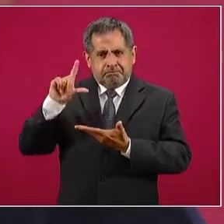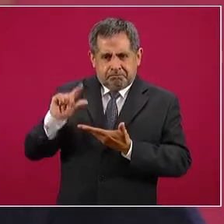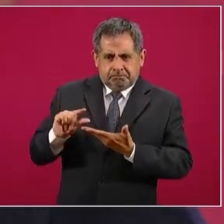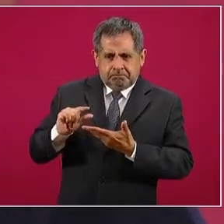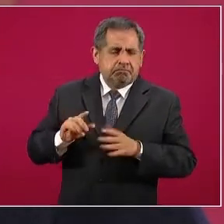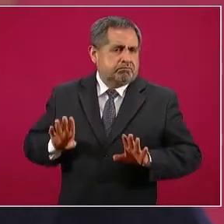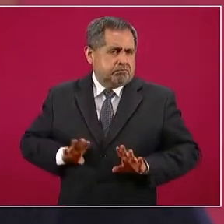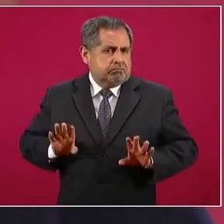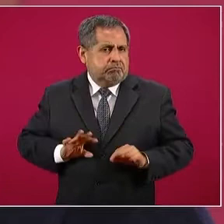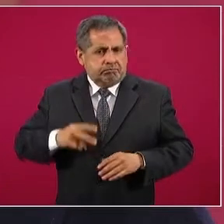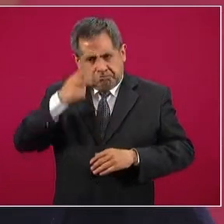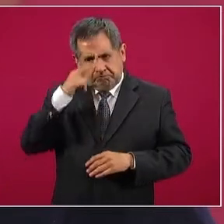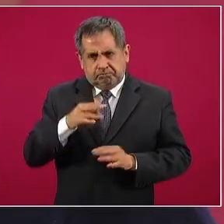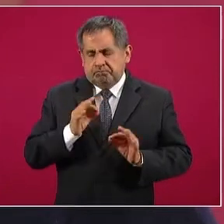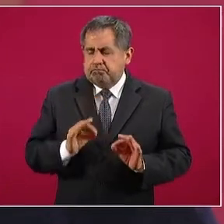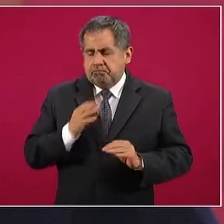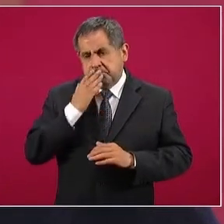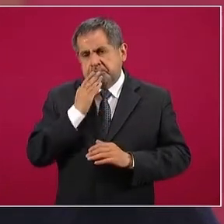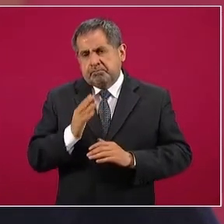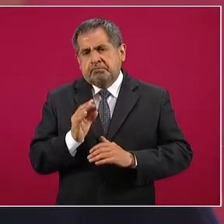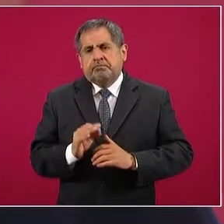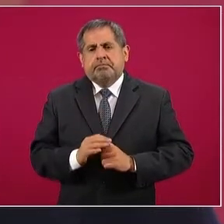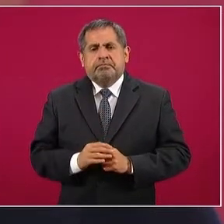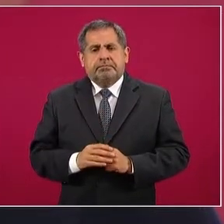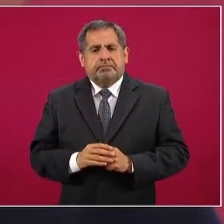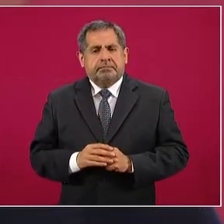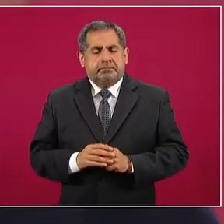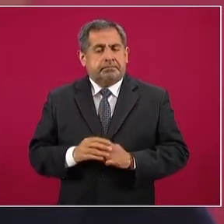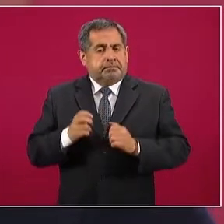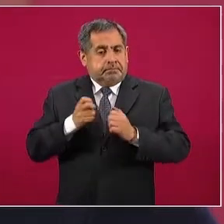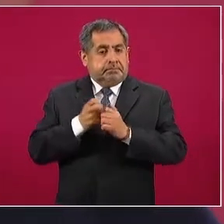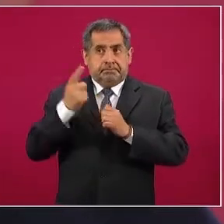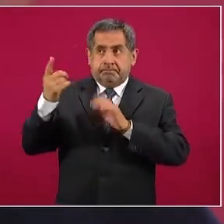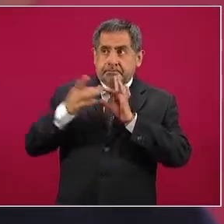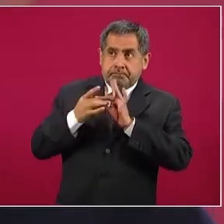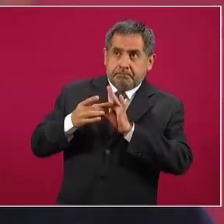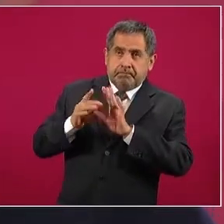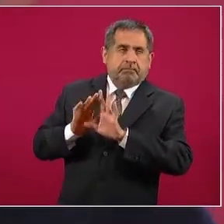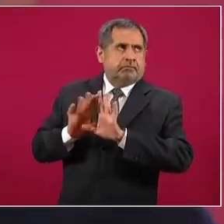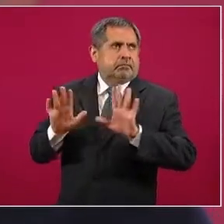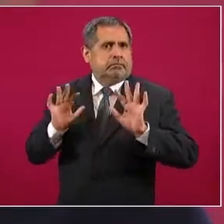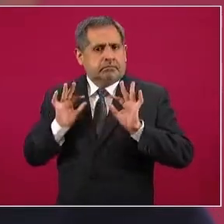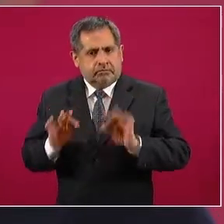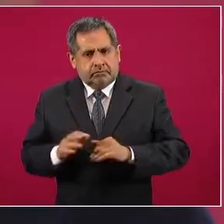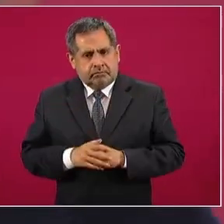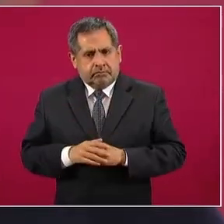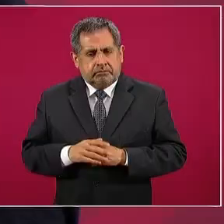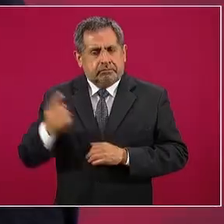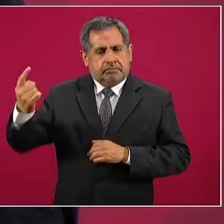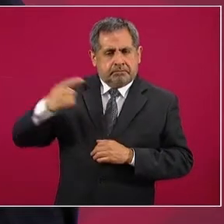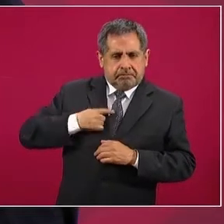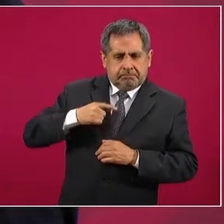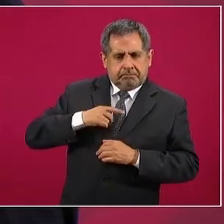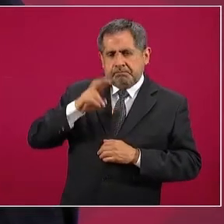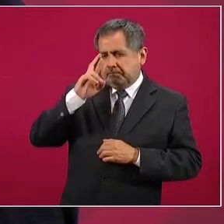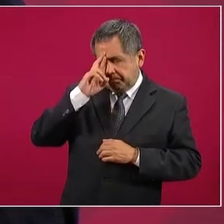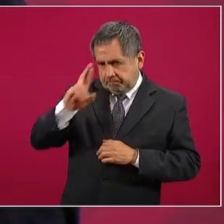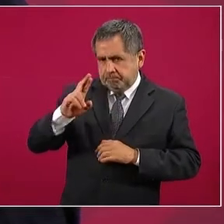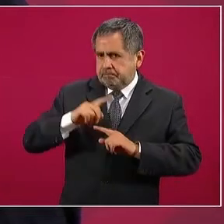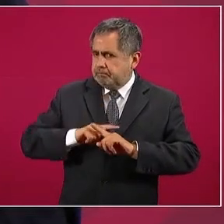favorables a México con estos organismos. Ya es un trato distinto